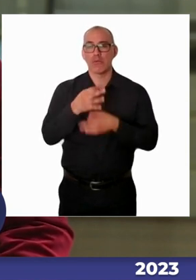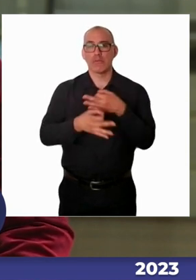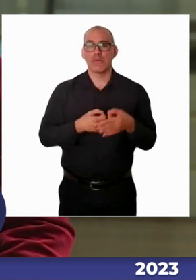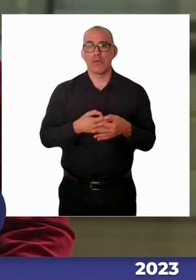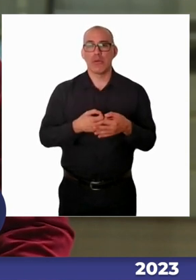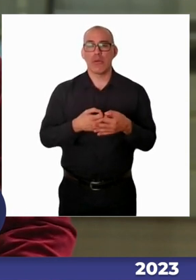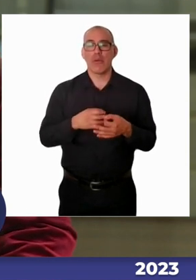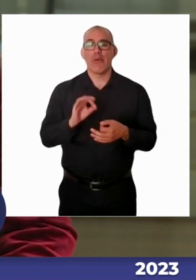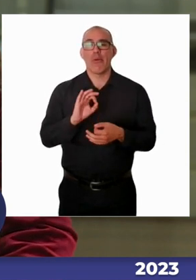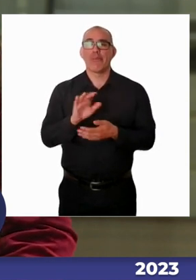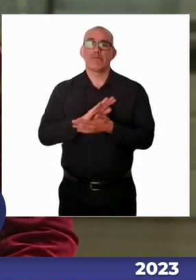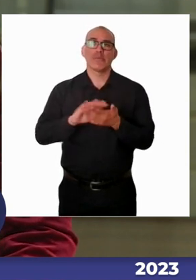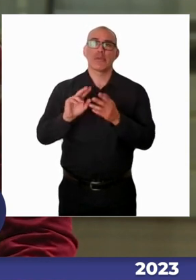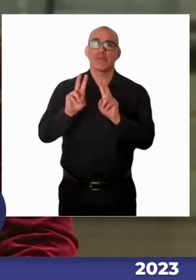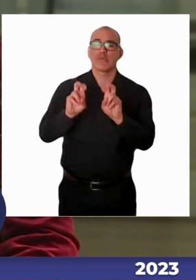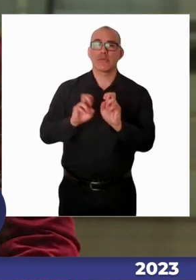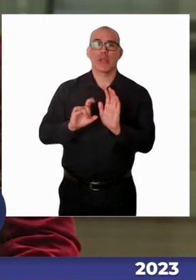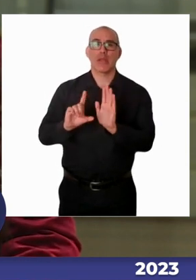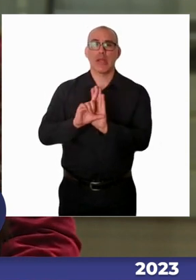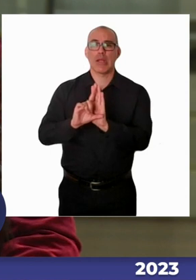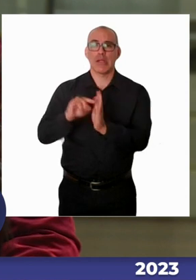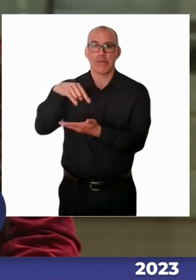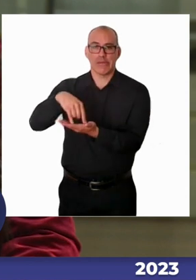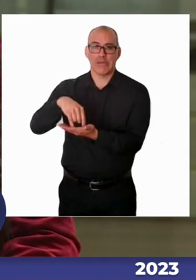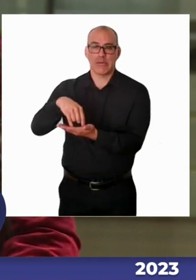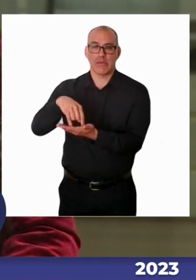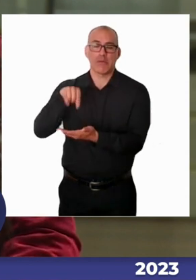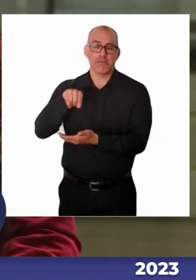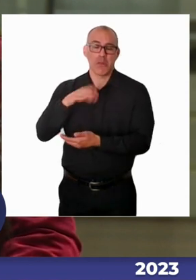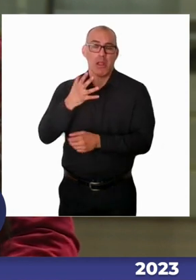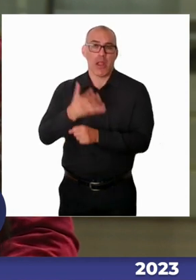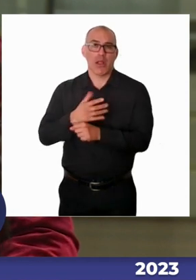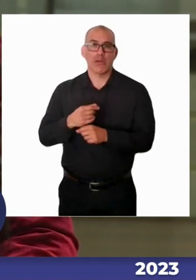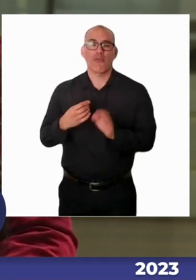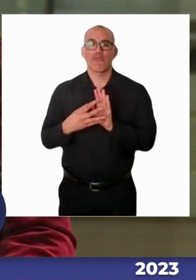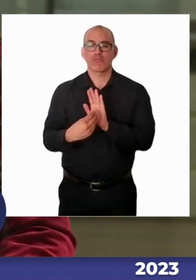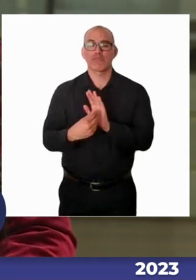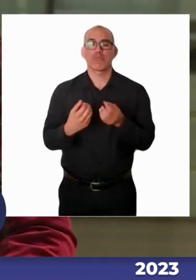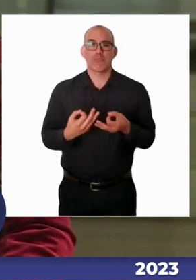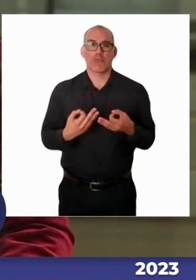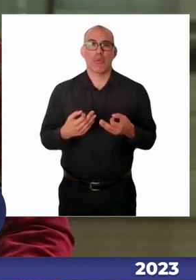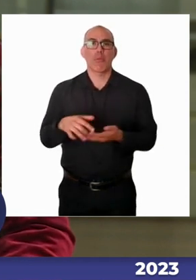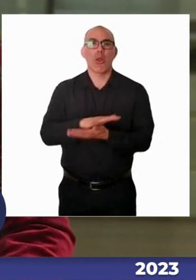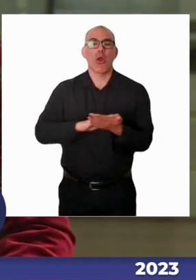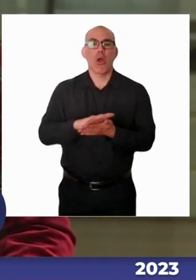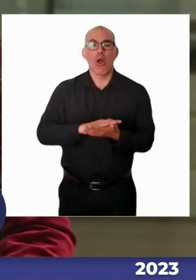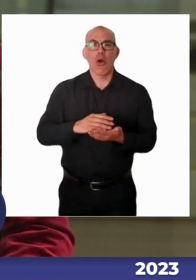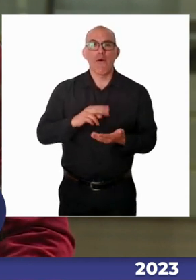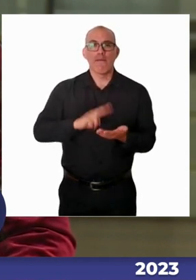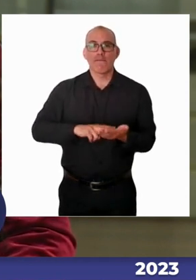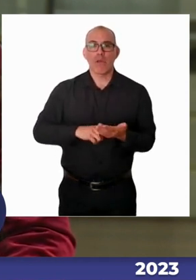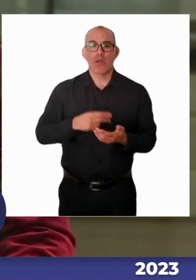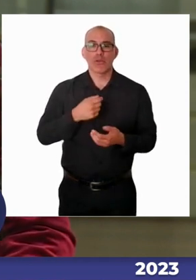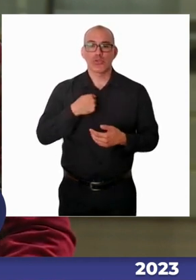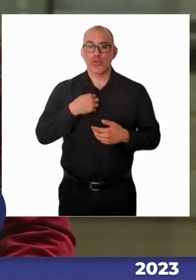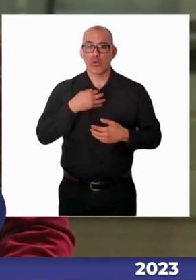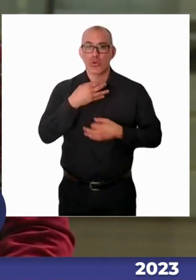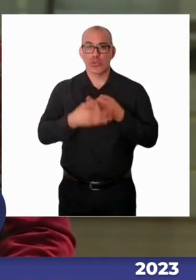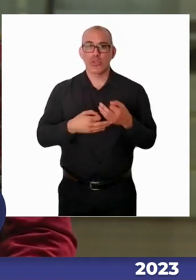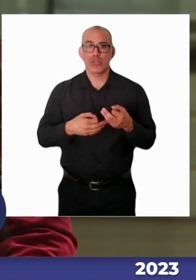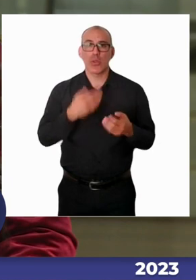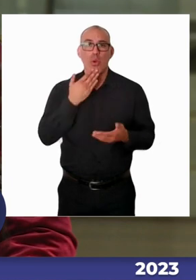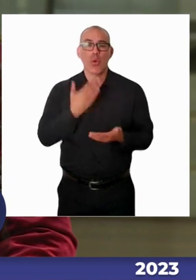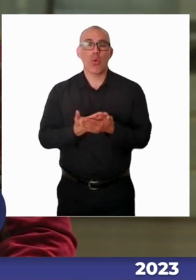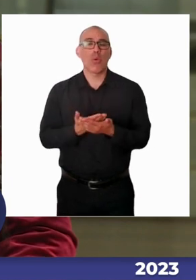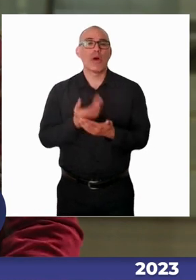cuando mi hijo nació de luchar y ser una activista por la inclusión educativa, social de